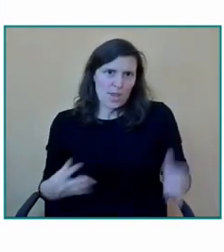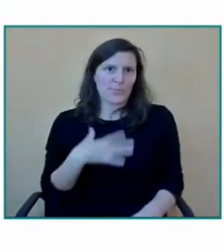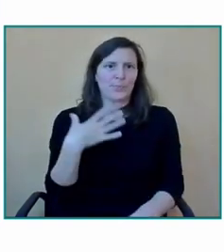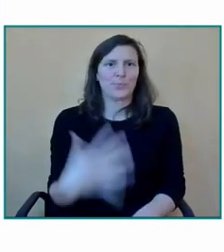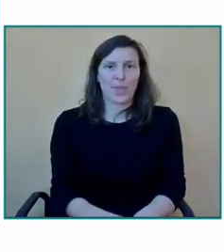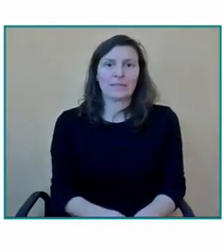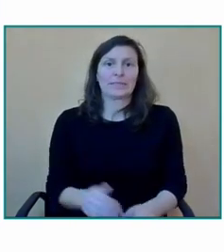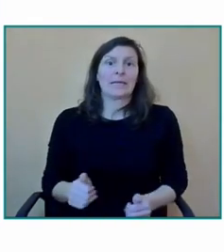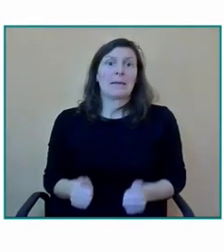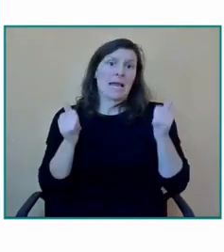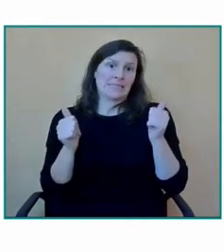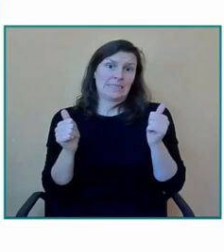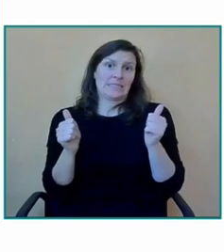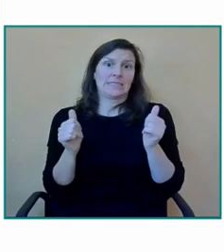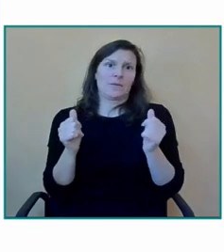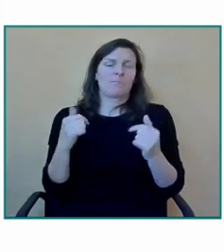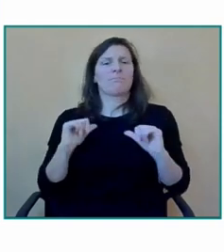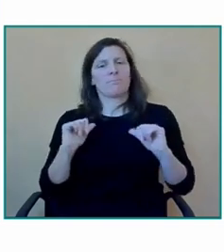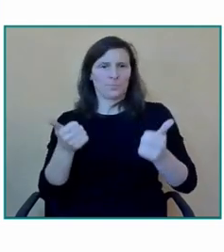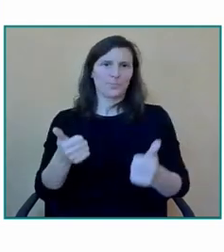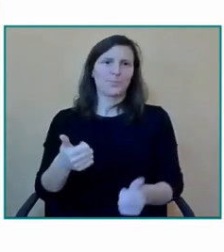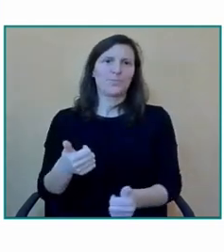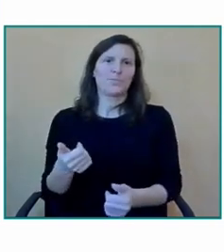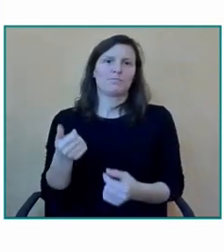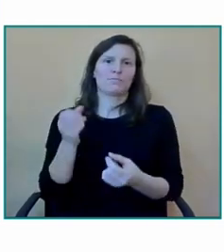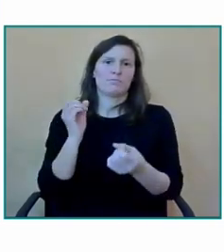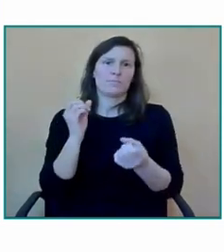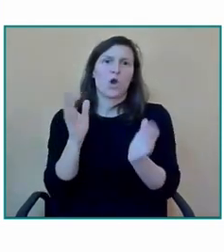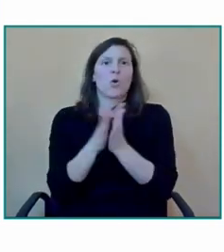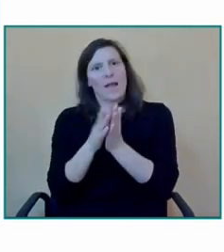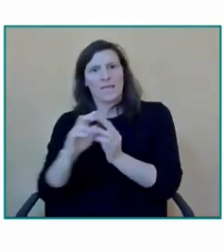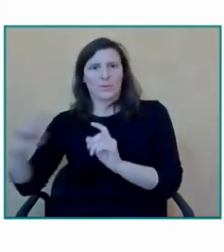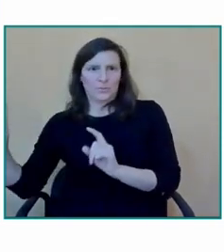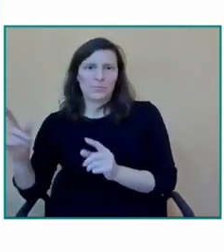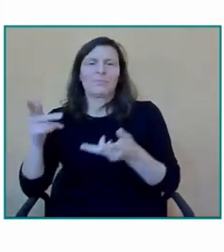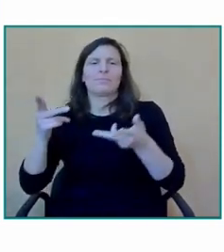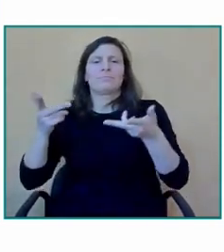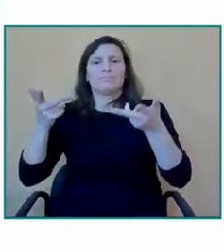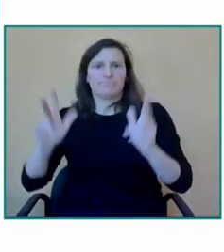quedarme en el centro invito a los compañeros a poder iniciar la charla